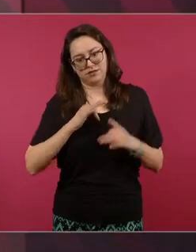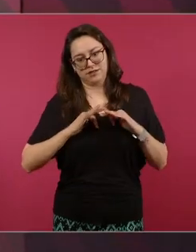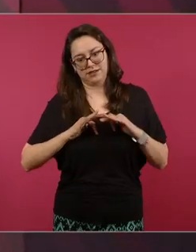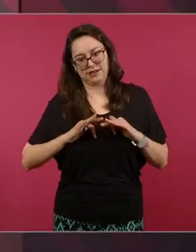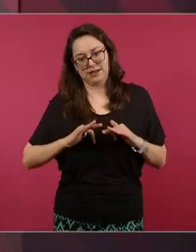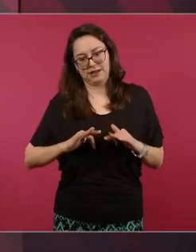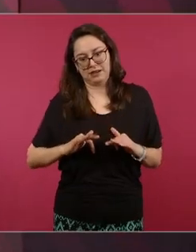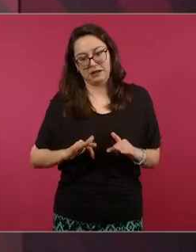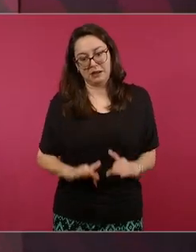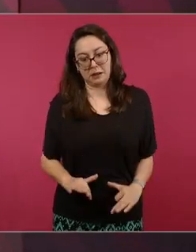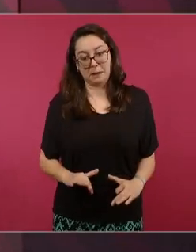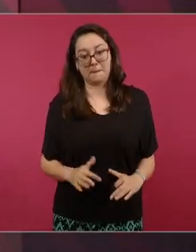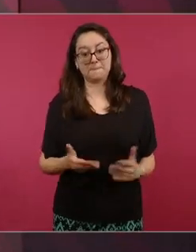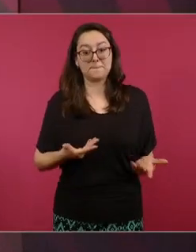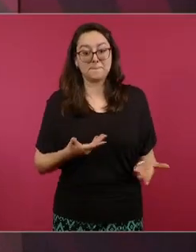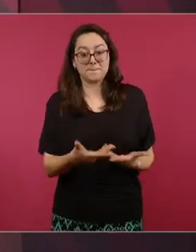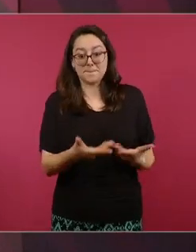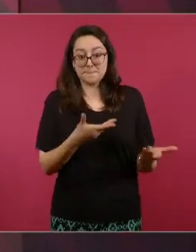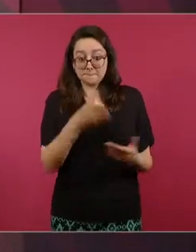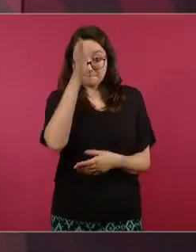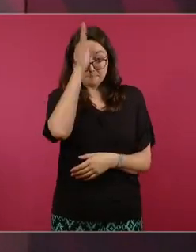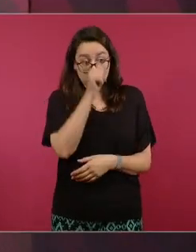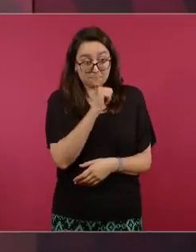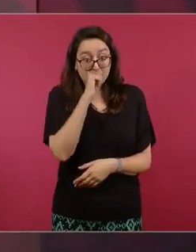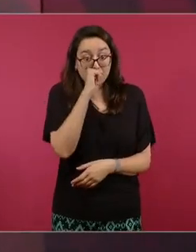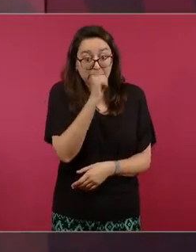quien tiene que resolver